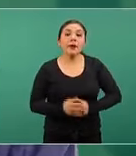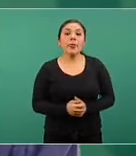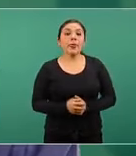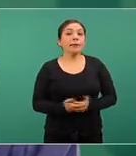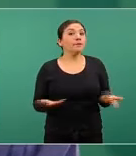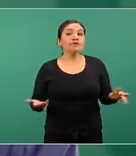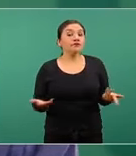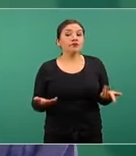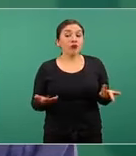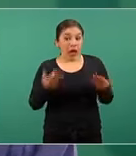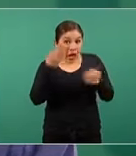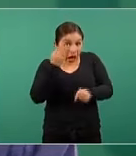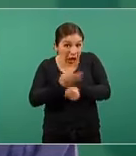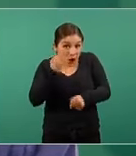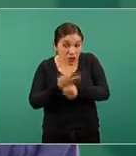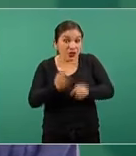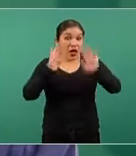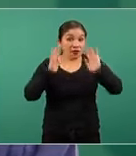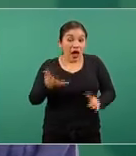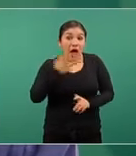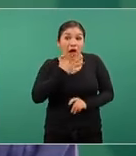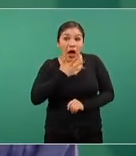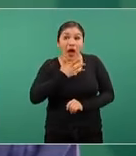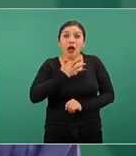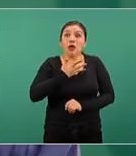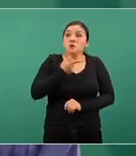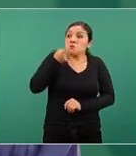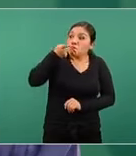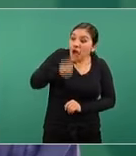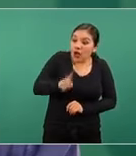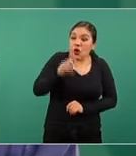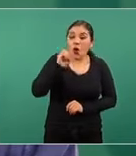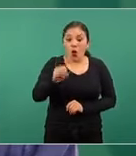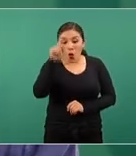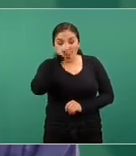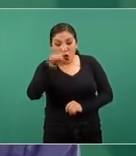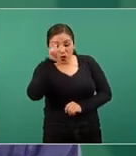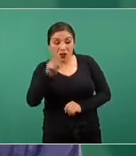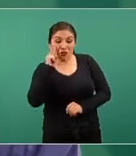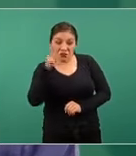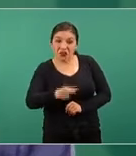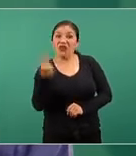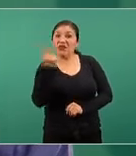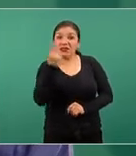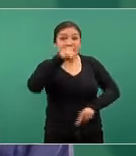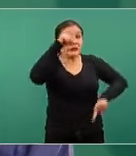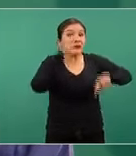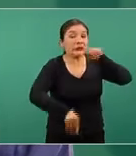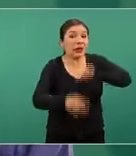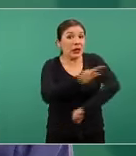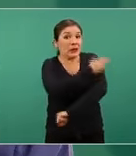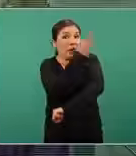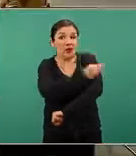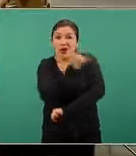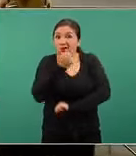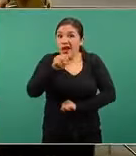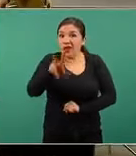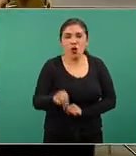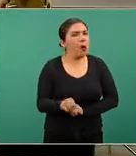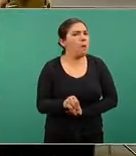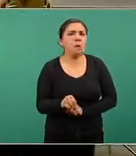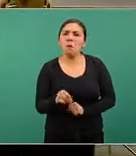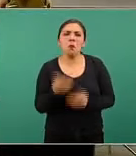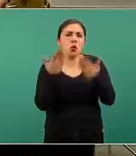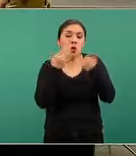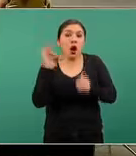no hay en este momento ninguna indicación que sugiera que requiere suspenderse el uso de la vacuna Astra por supuesto